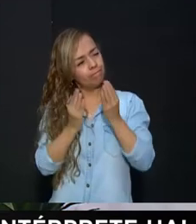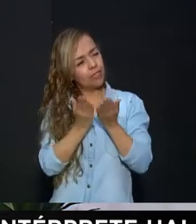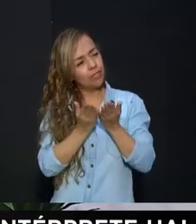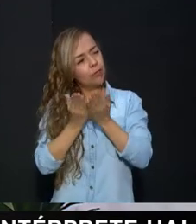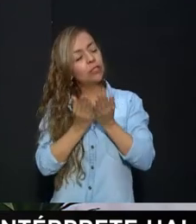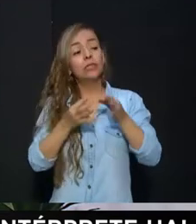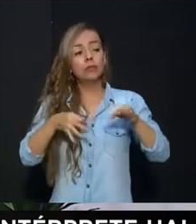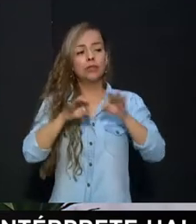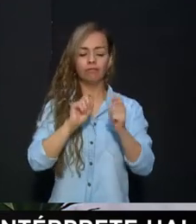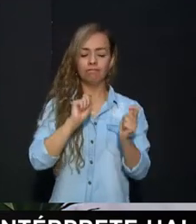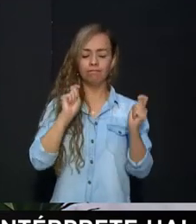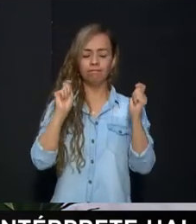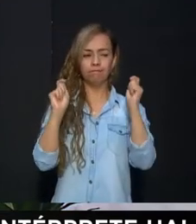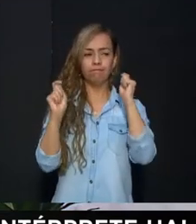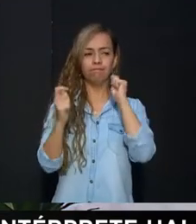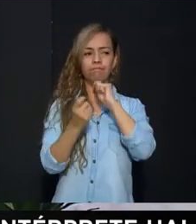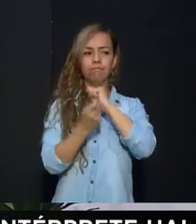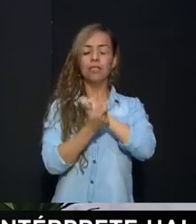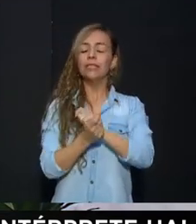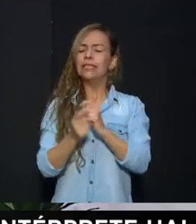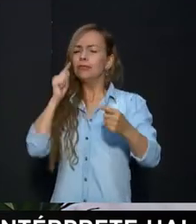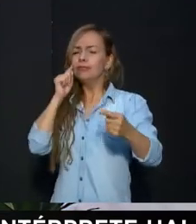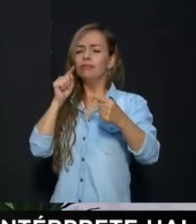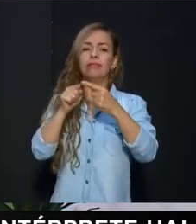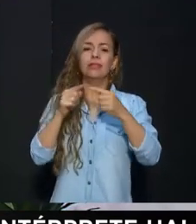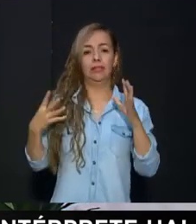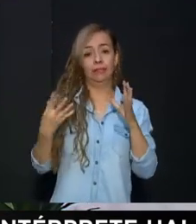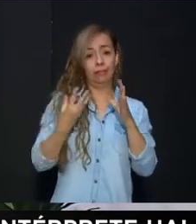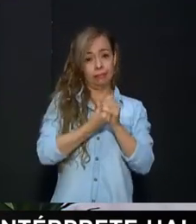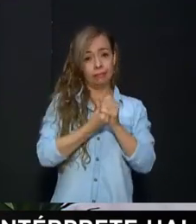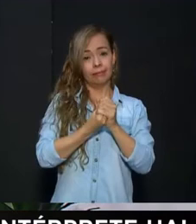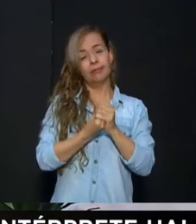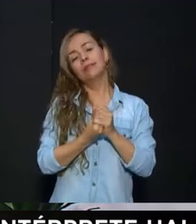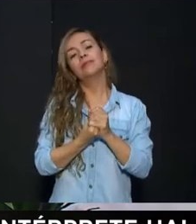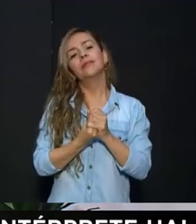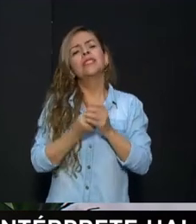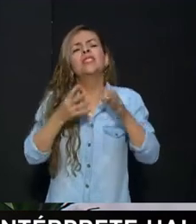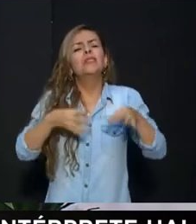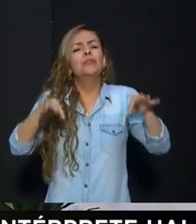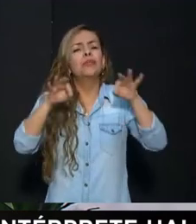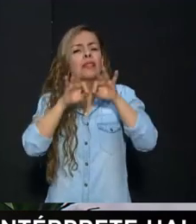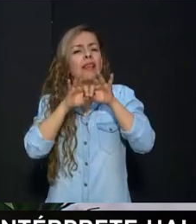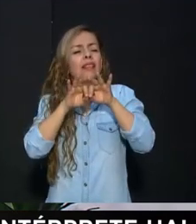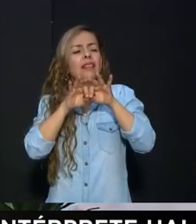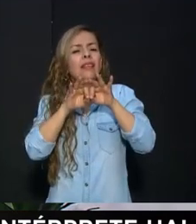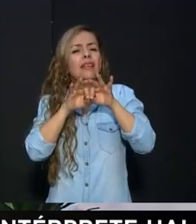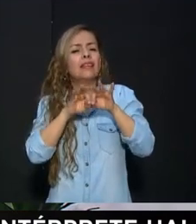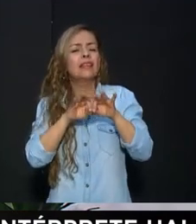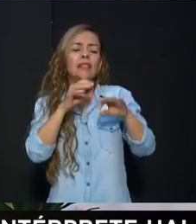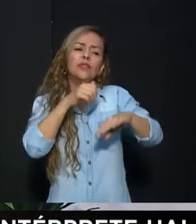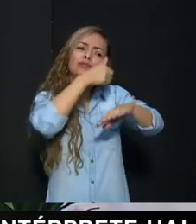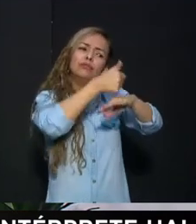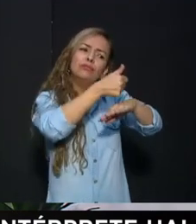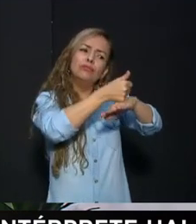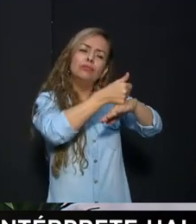transformarnos Transformarnos hacia la inclusión ¿Cierto? Entonces hablemos por qué es tan importante el papel que juegan las directivas